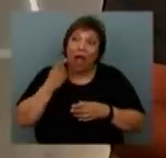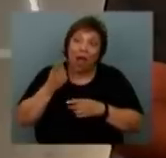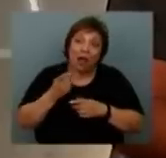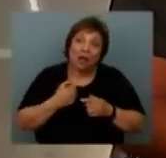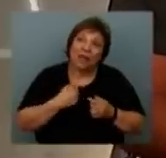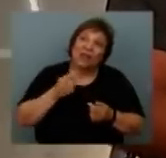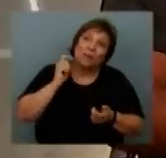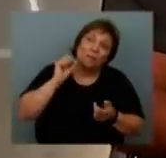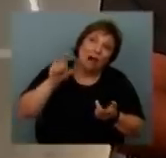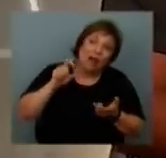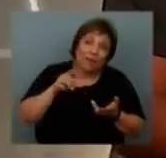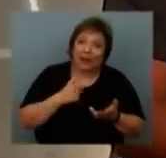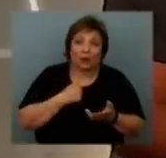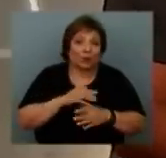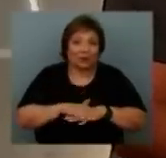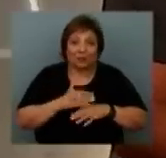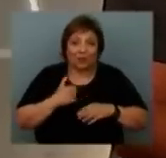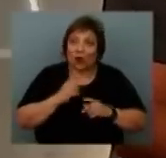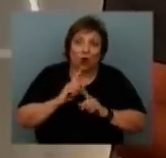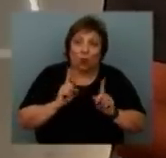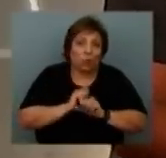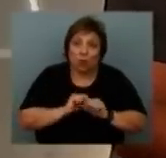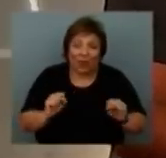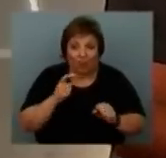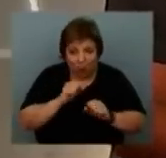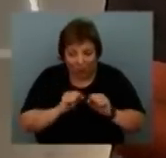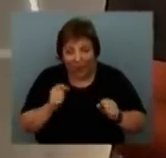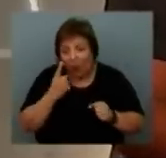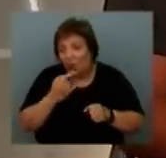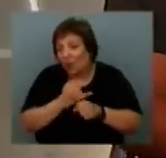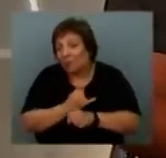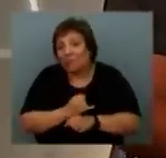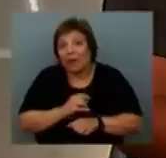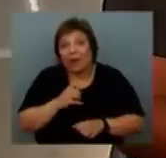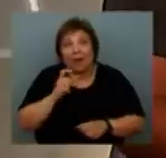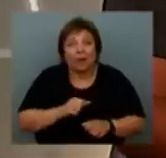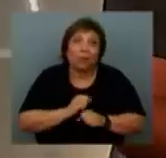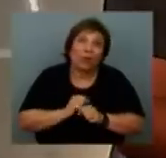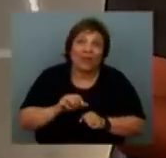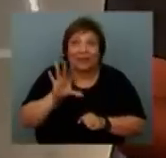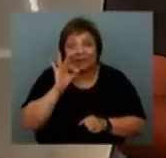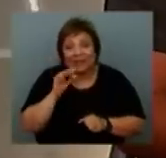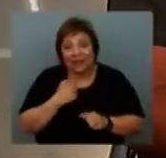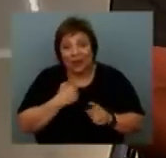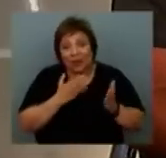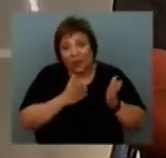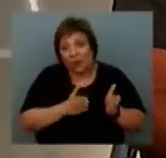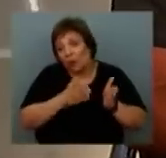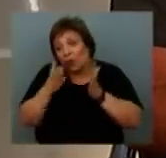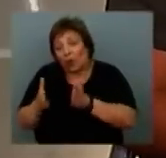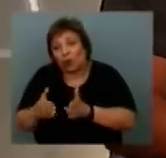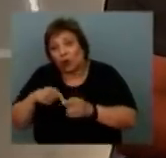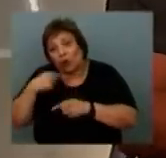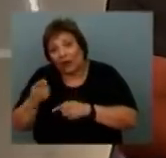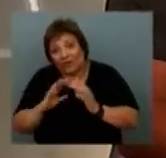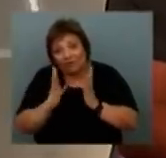valoraciones porque como le puede suceder a cualquiera, en un momento de la vida puede optar de ser de una manera o en otro de otra.